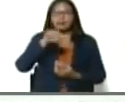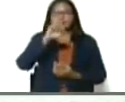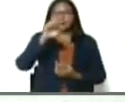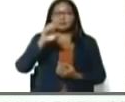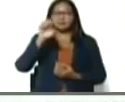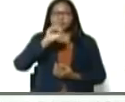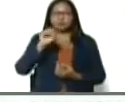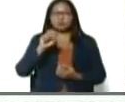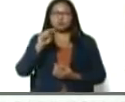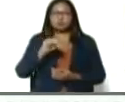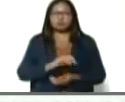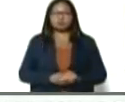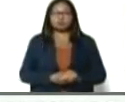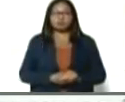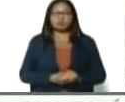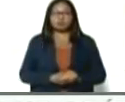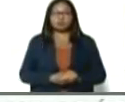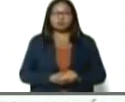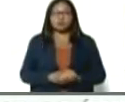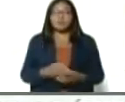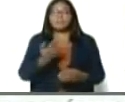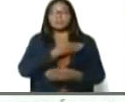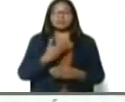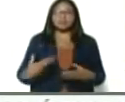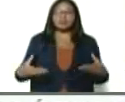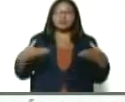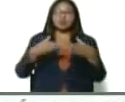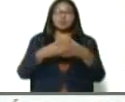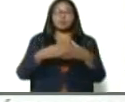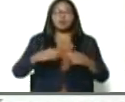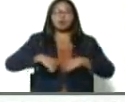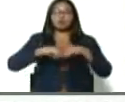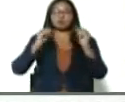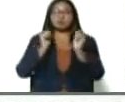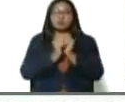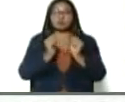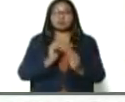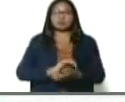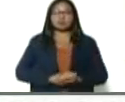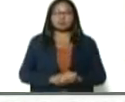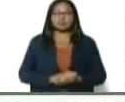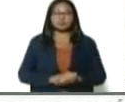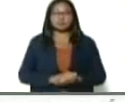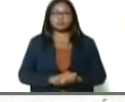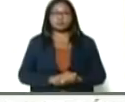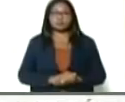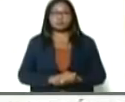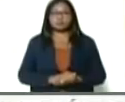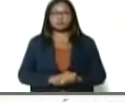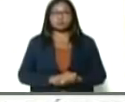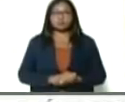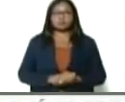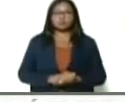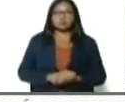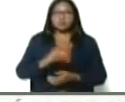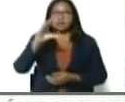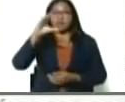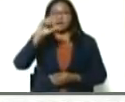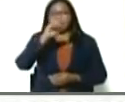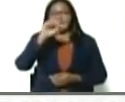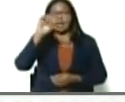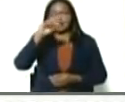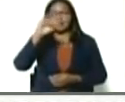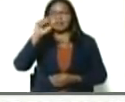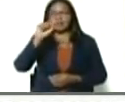Tabata, presidente, del corpo, Anzuategui, precisamente, en Clarines, hay hermosa